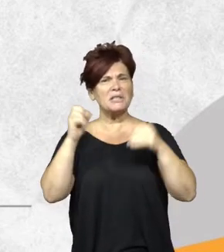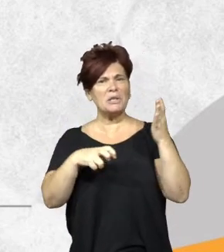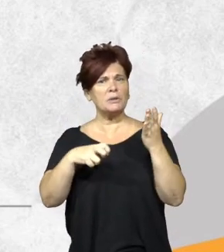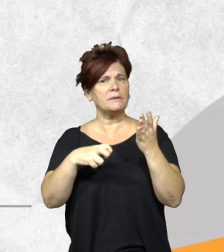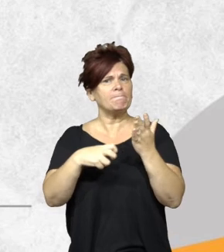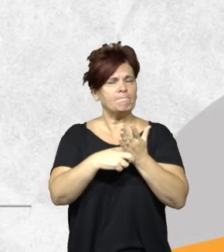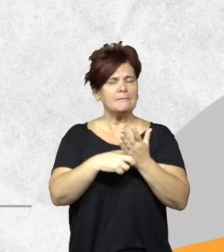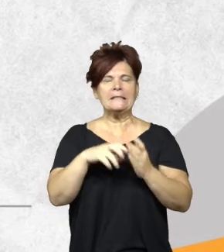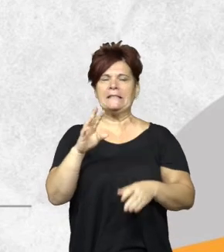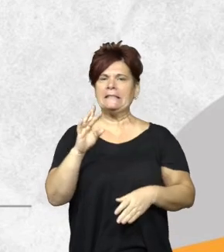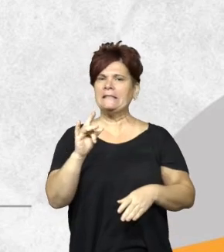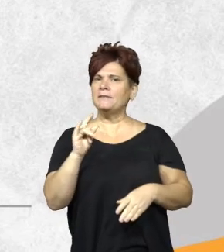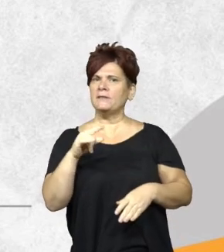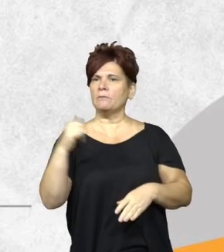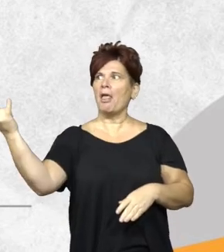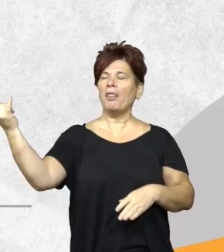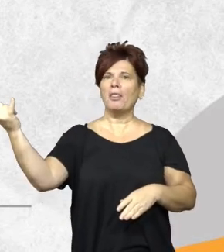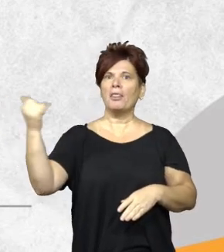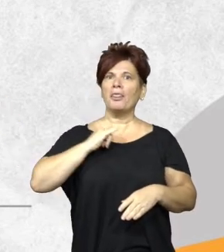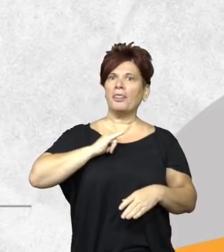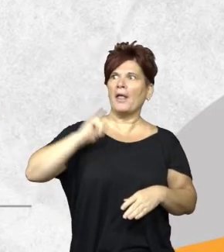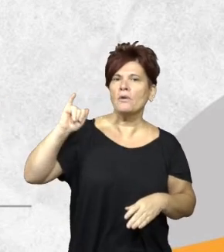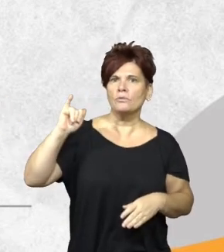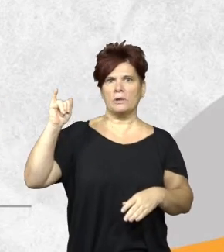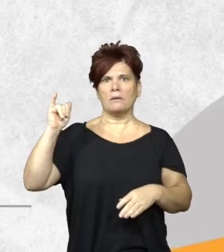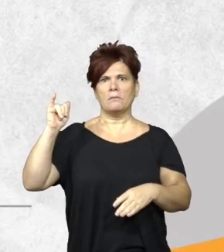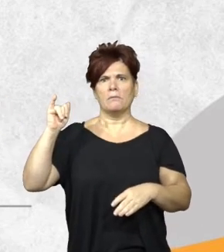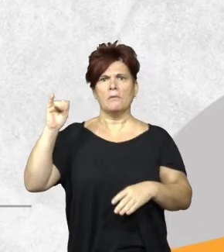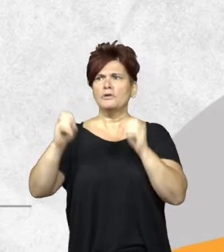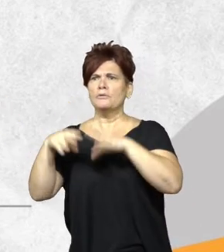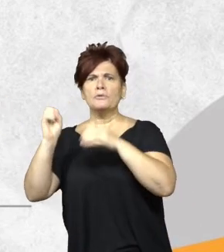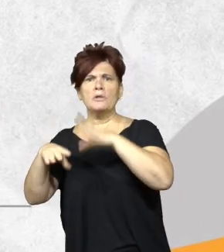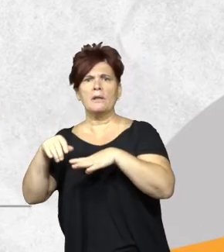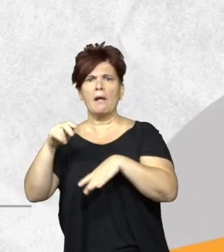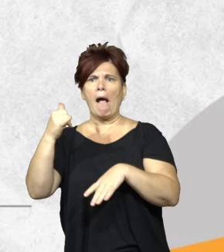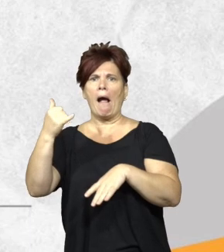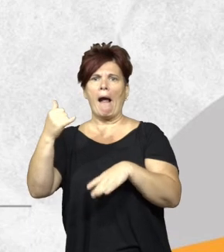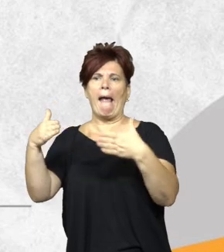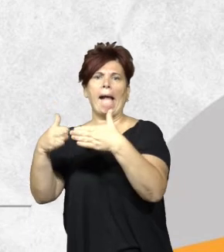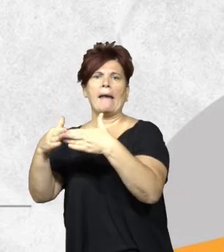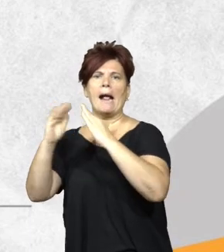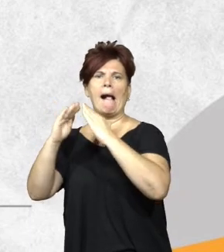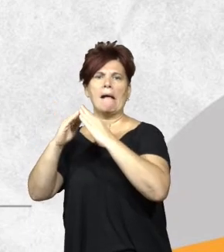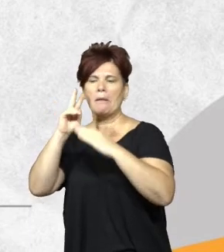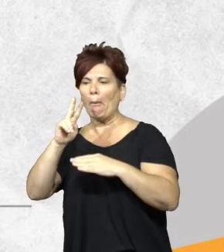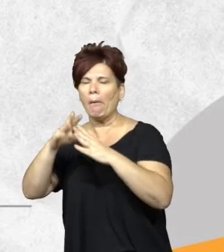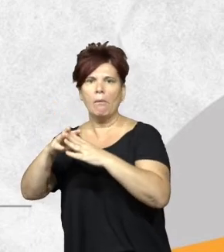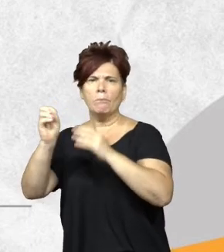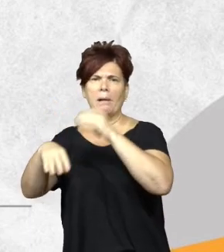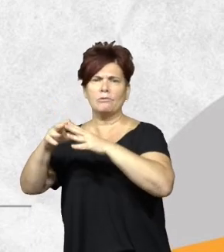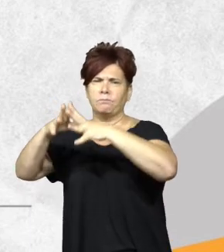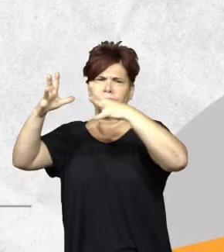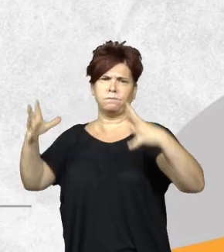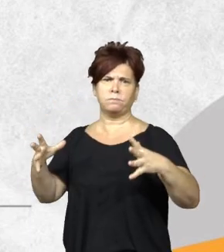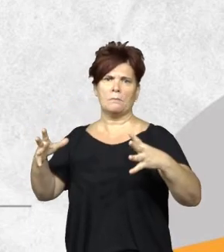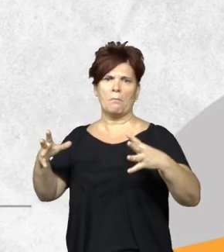te llega una denuncia, hay un vertido de residuos en la esquina de mi casa, vos vas a hacer una inspección y sí, ves una pila de residuos. Ahora, quién